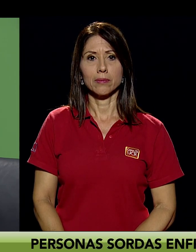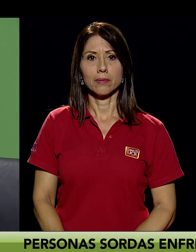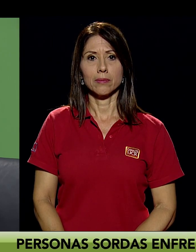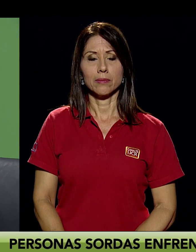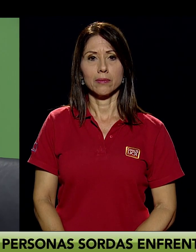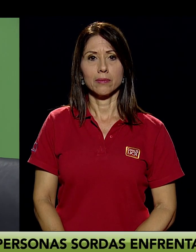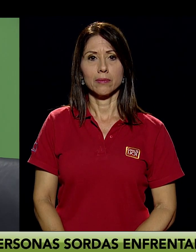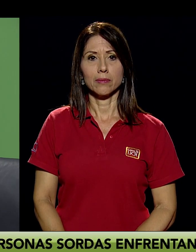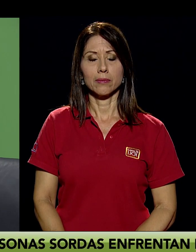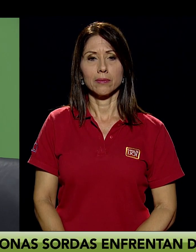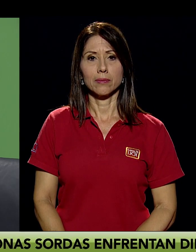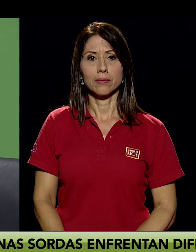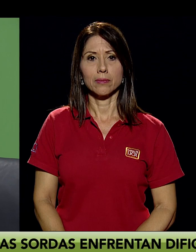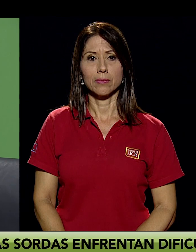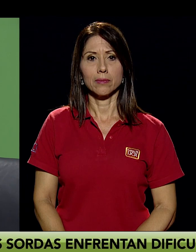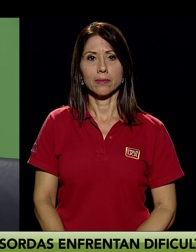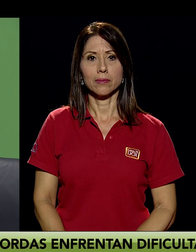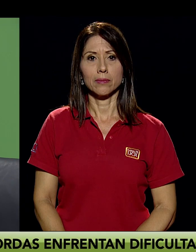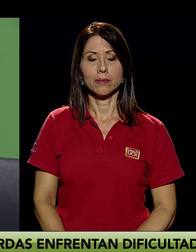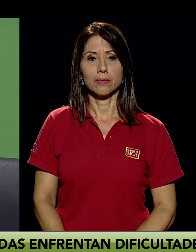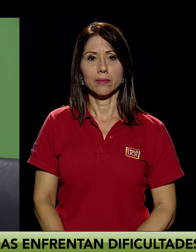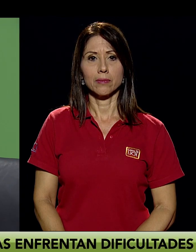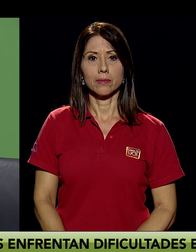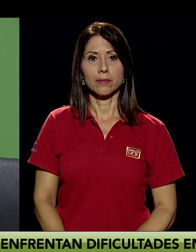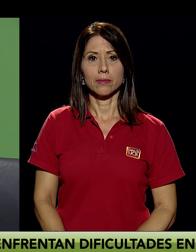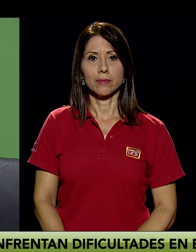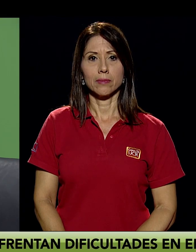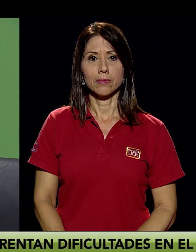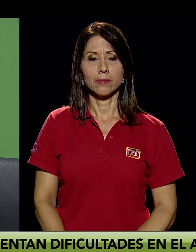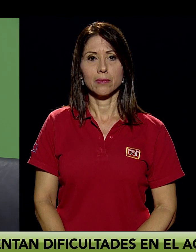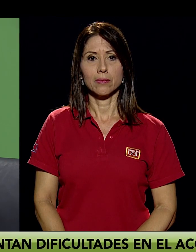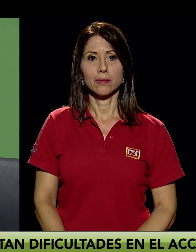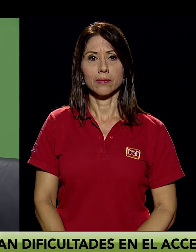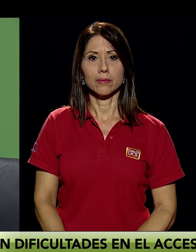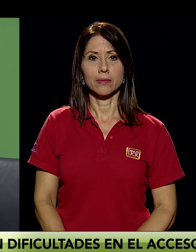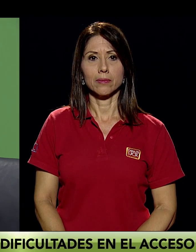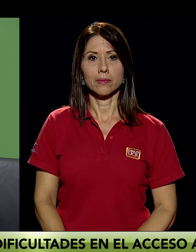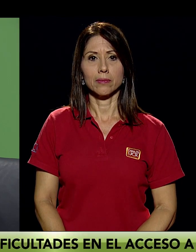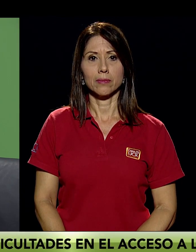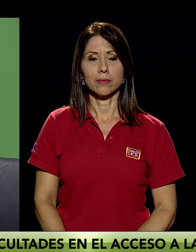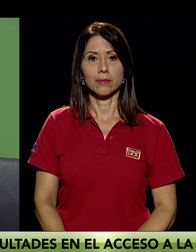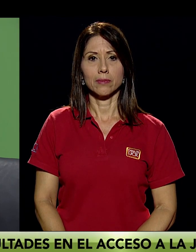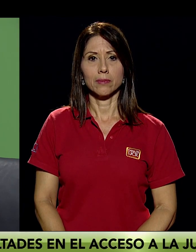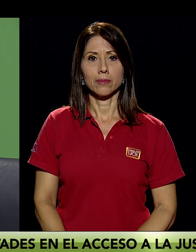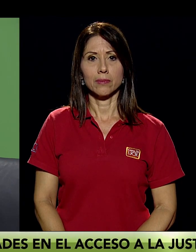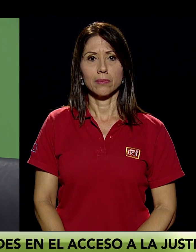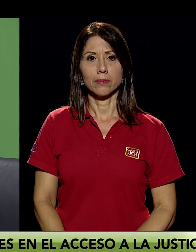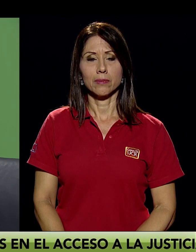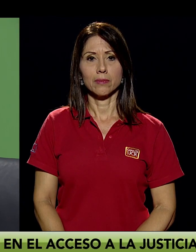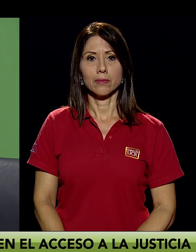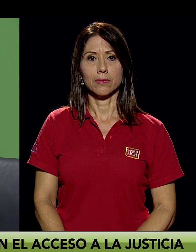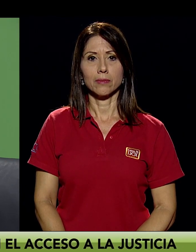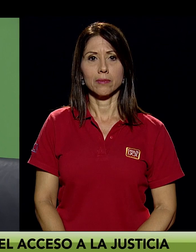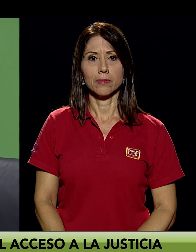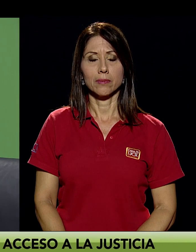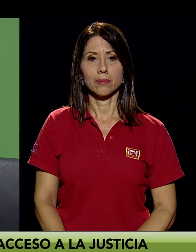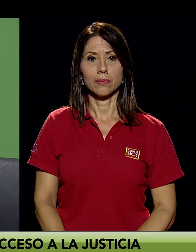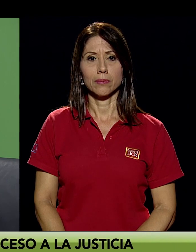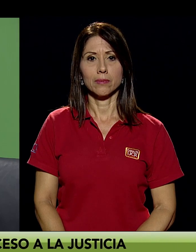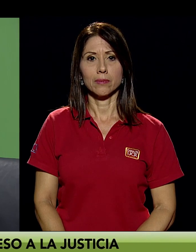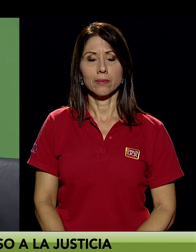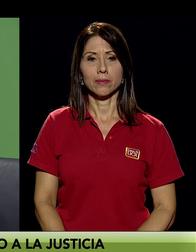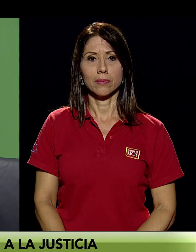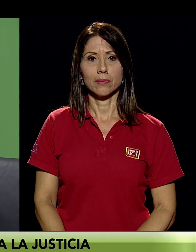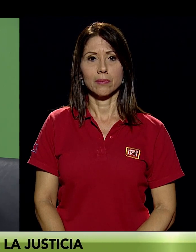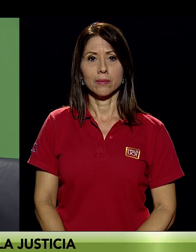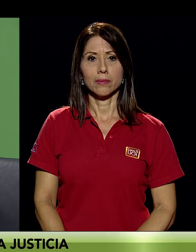nombra intérpretes a las personas, pero las personas sordas no se sienten satisfechas con el servicio de interpretación que se les está dando. No en todos los casos, no se